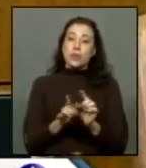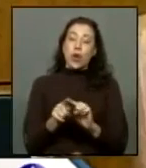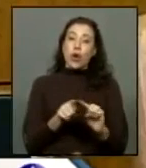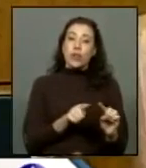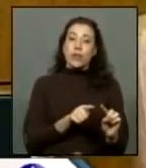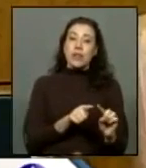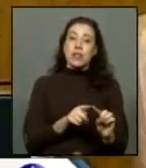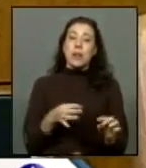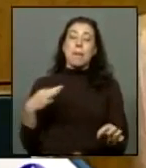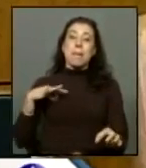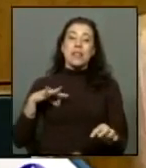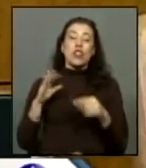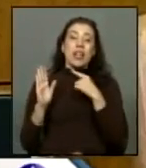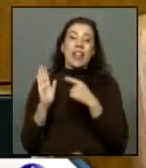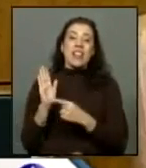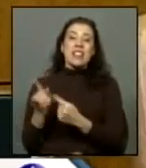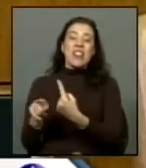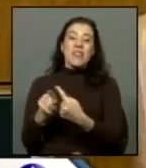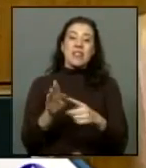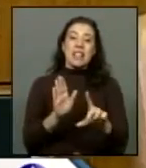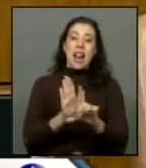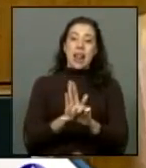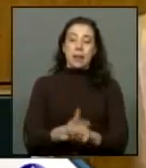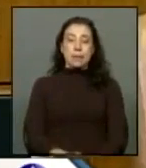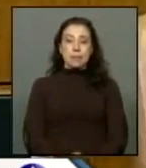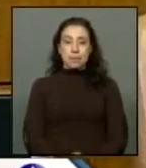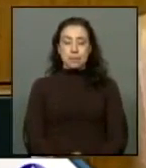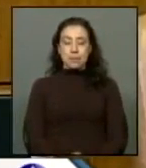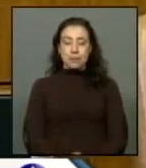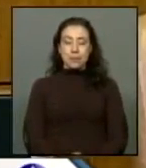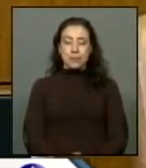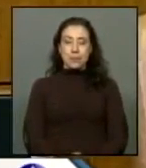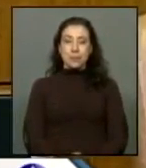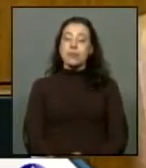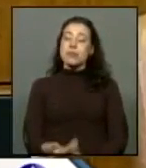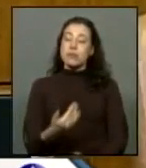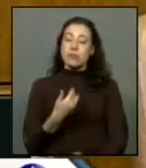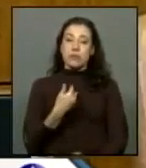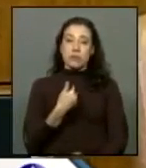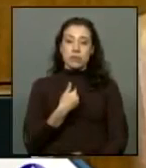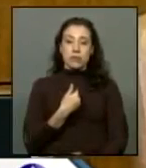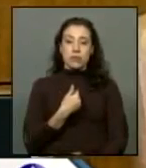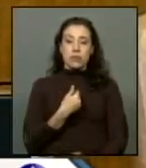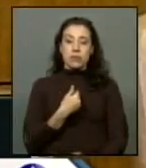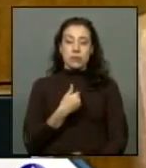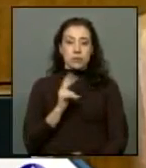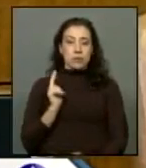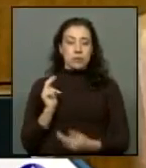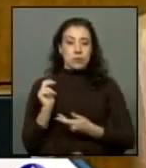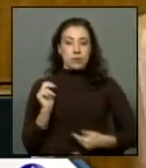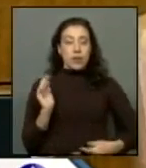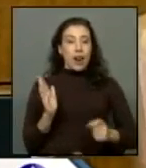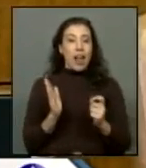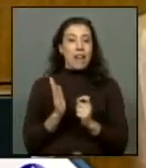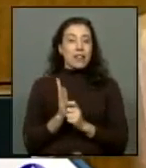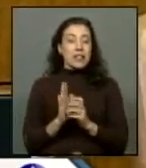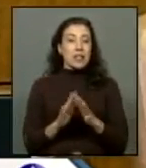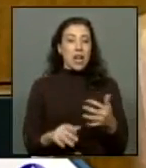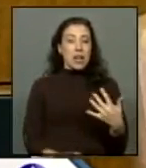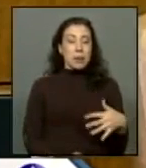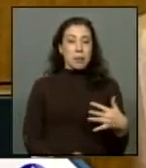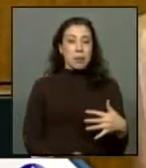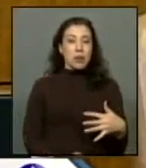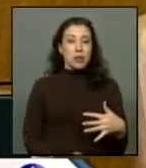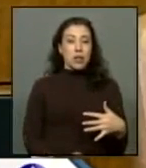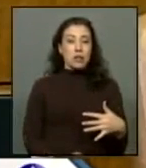diferencia de las pensiones establecidas las diversas leyes que nos acogen me hace sentido señor presidente que en una fecha tan significativa